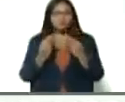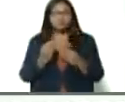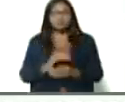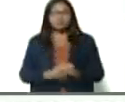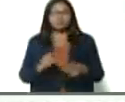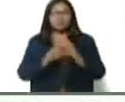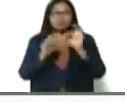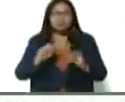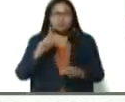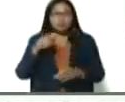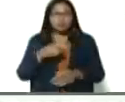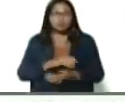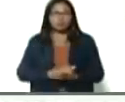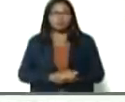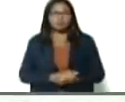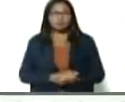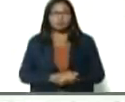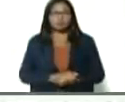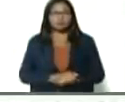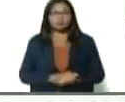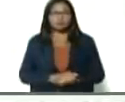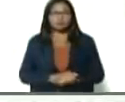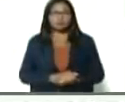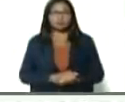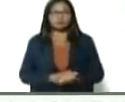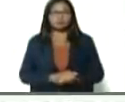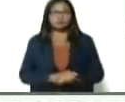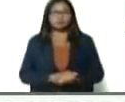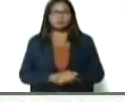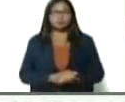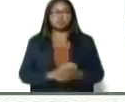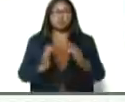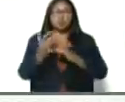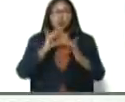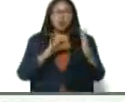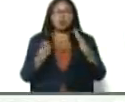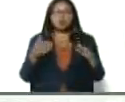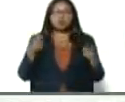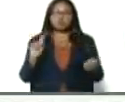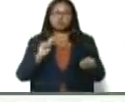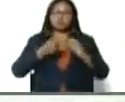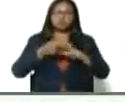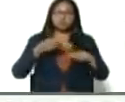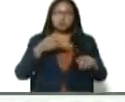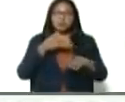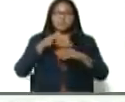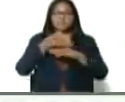obrero, de la obrera, del Cristo obrero, convertido en pescador,